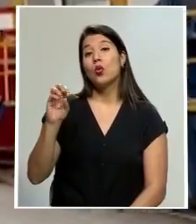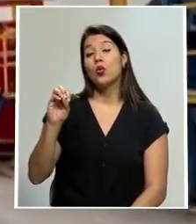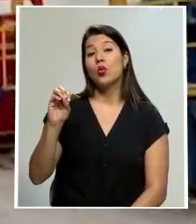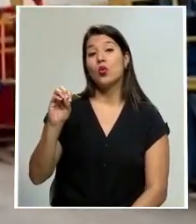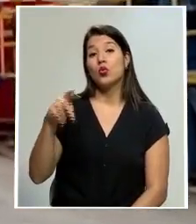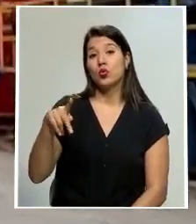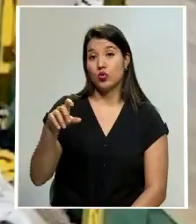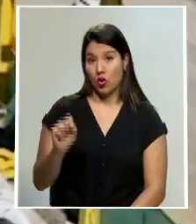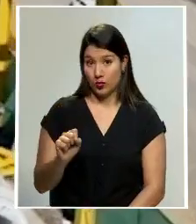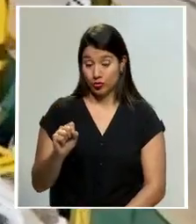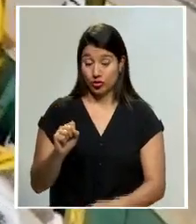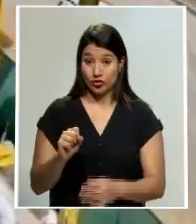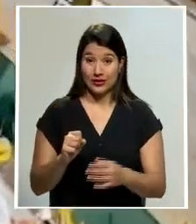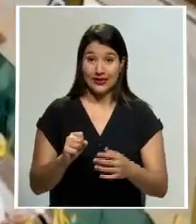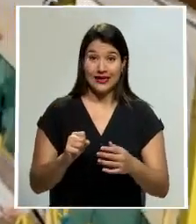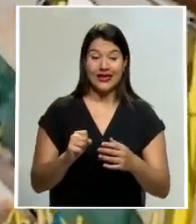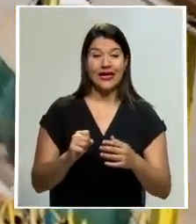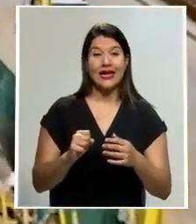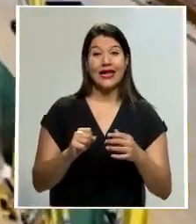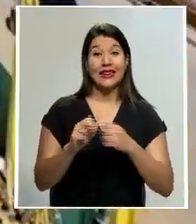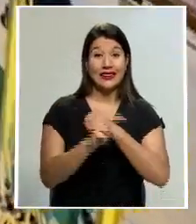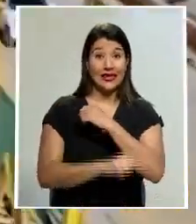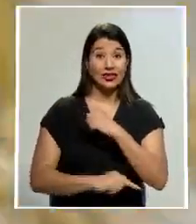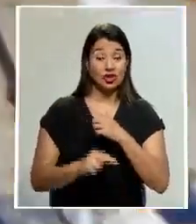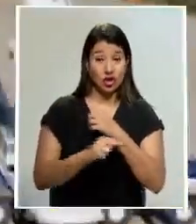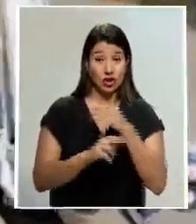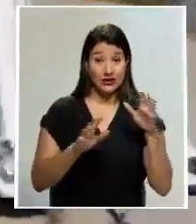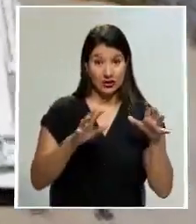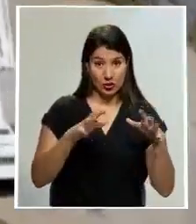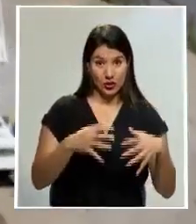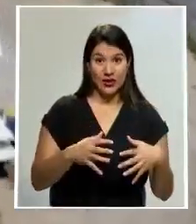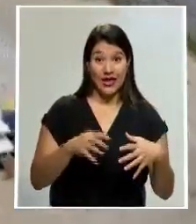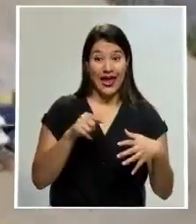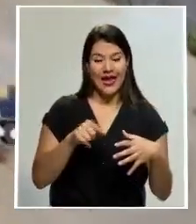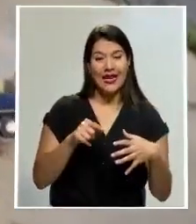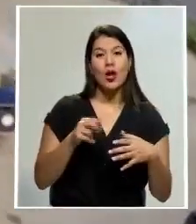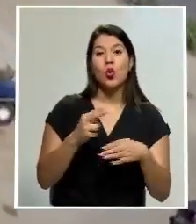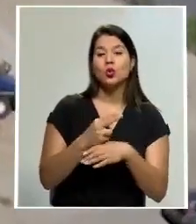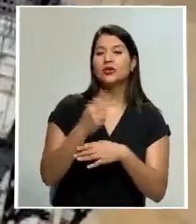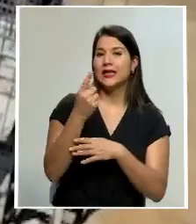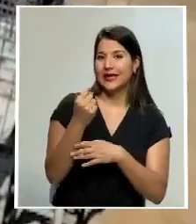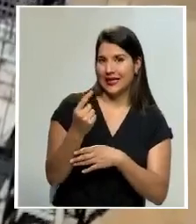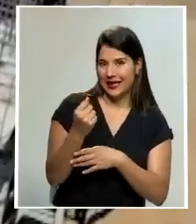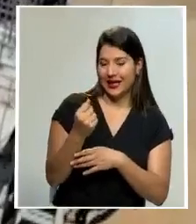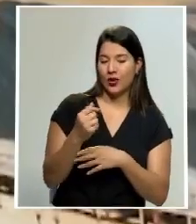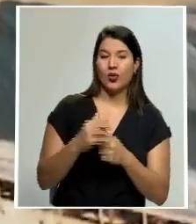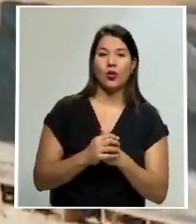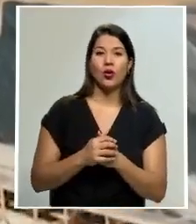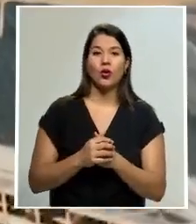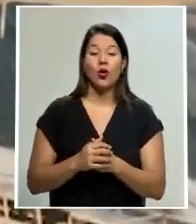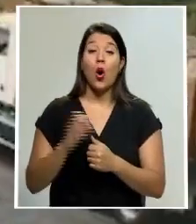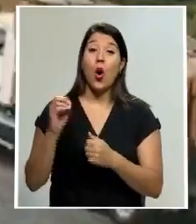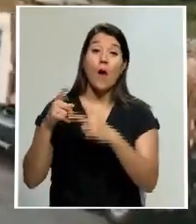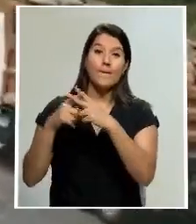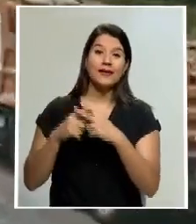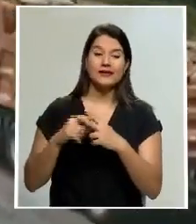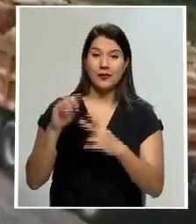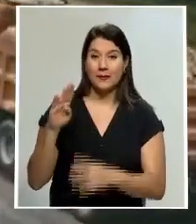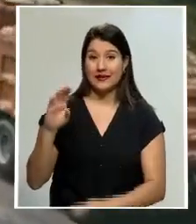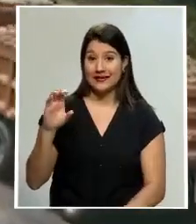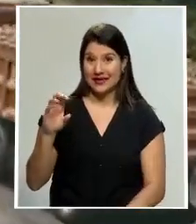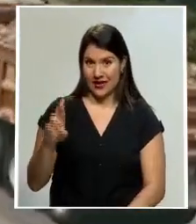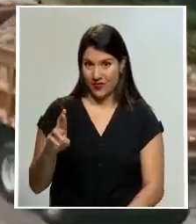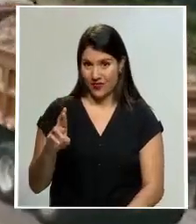la Agencia de las Naciones Unidas que los ejecuta administrativa, técnica y financieramente, o el Fideicomiso BCR. Dichos